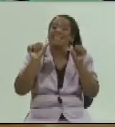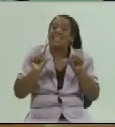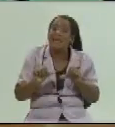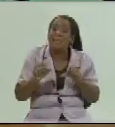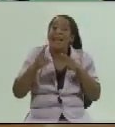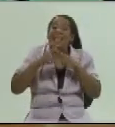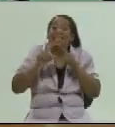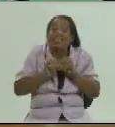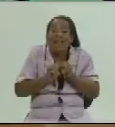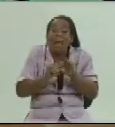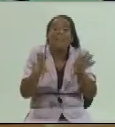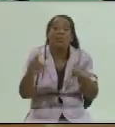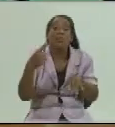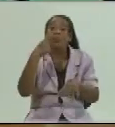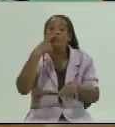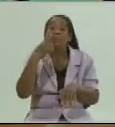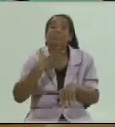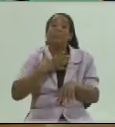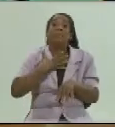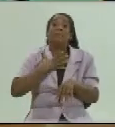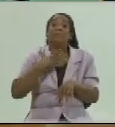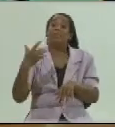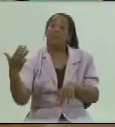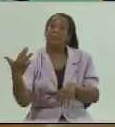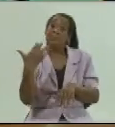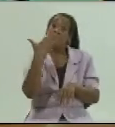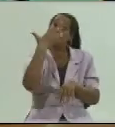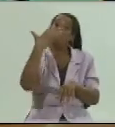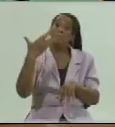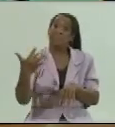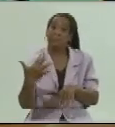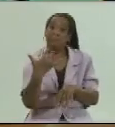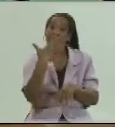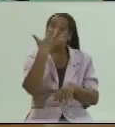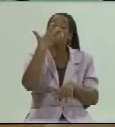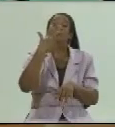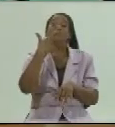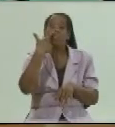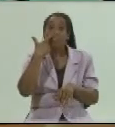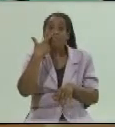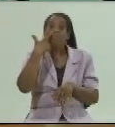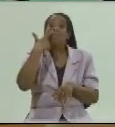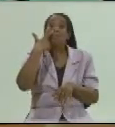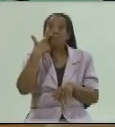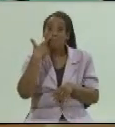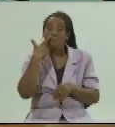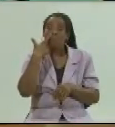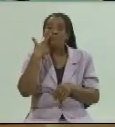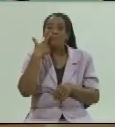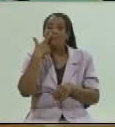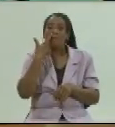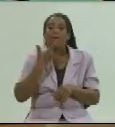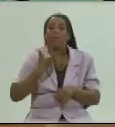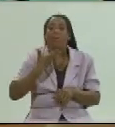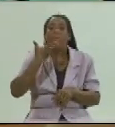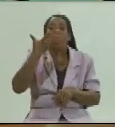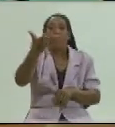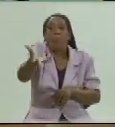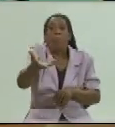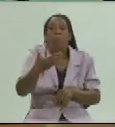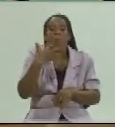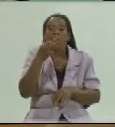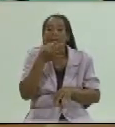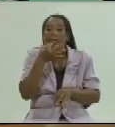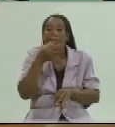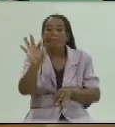de vía respiratoria todos respiramos y todos en la respiración expulemos expulsamos por decirlo así en las partículas de